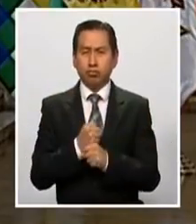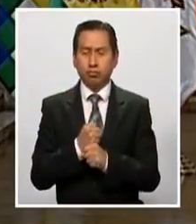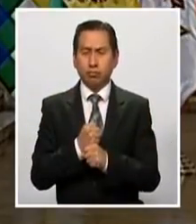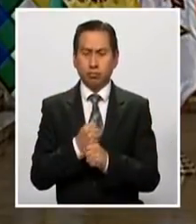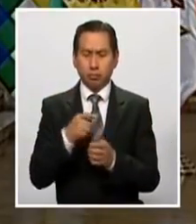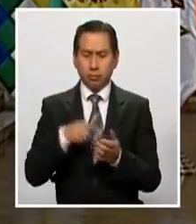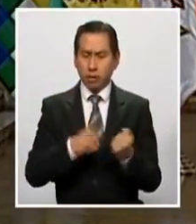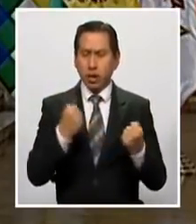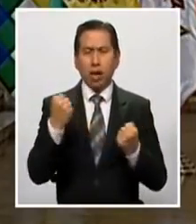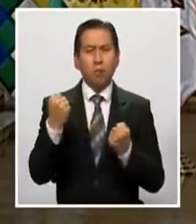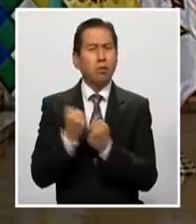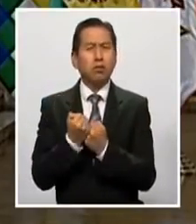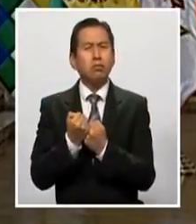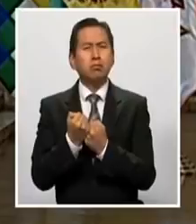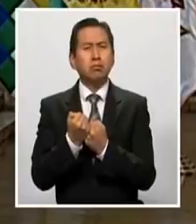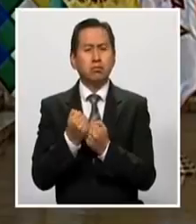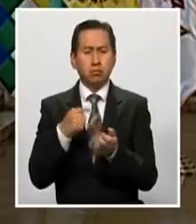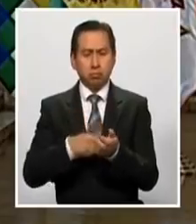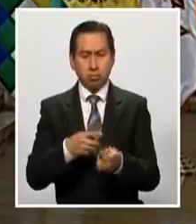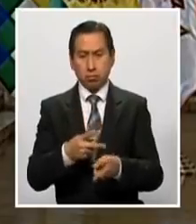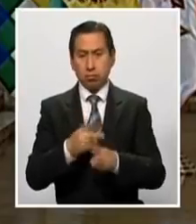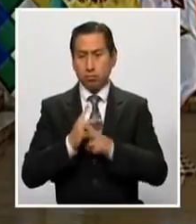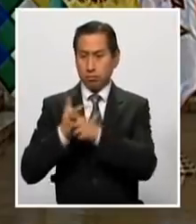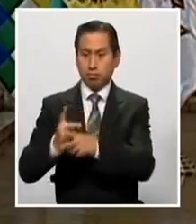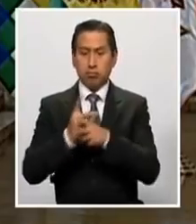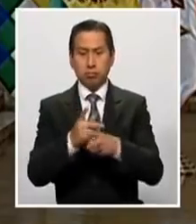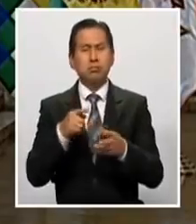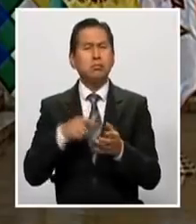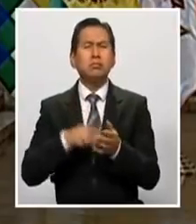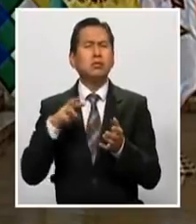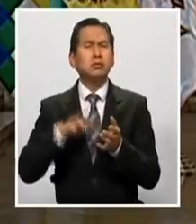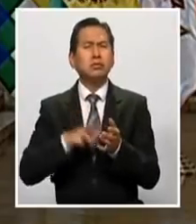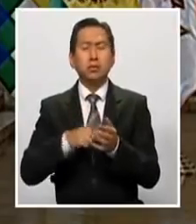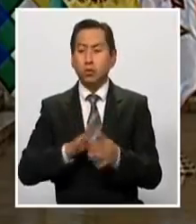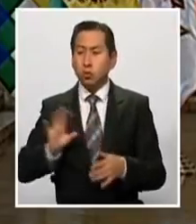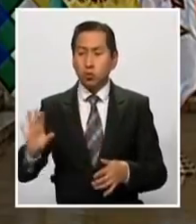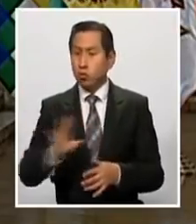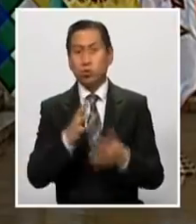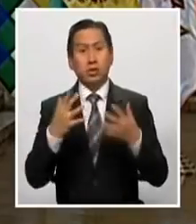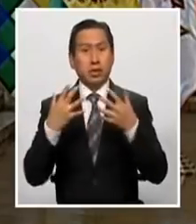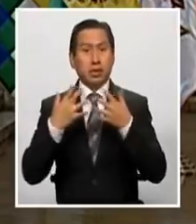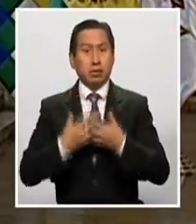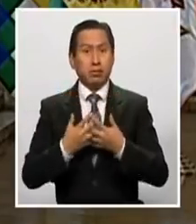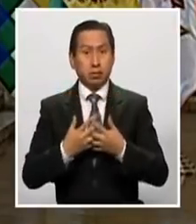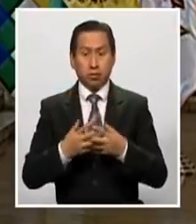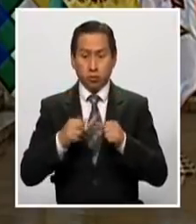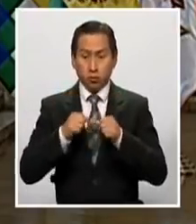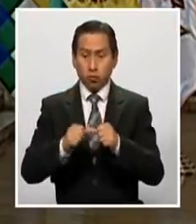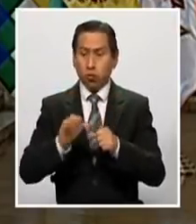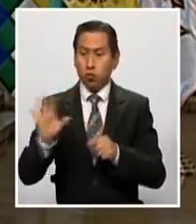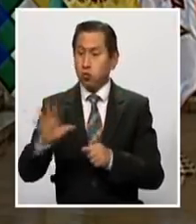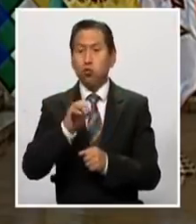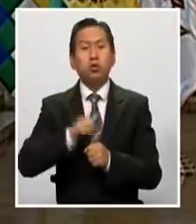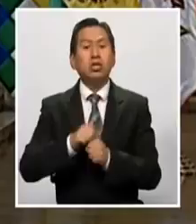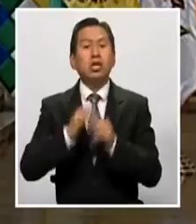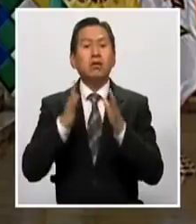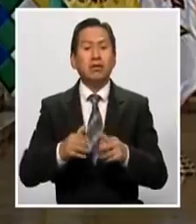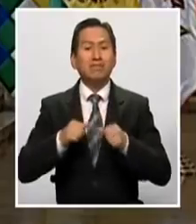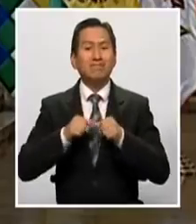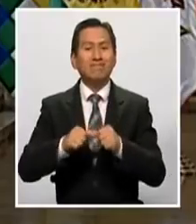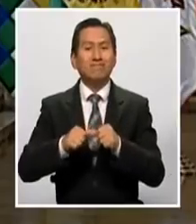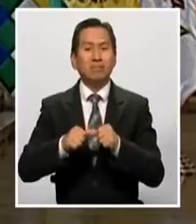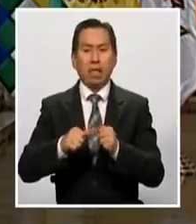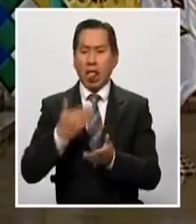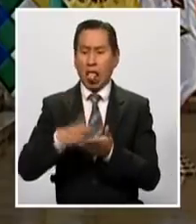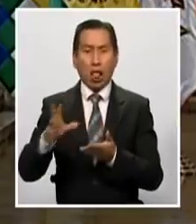con este apoyo y con estos préstamos blandos es que las empresas mantengan a sus trabajadores. Queremos